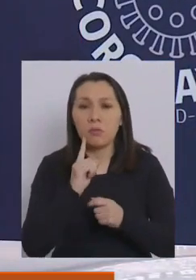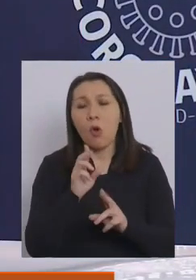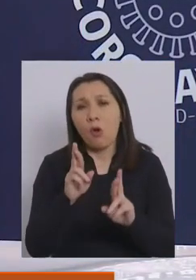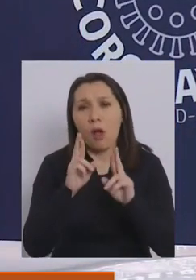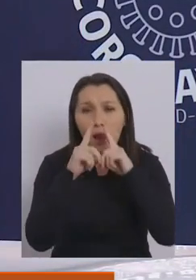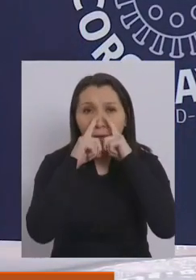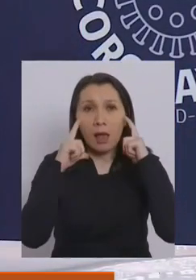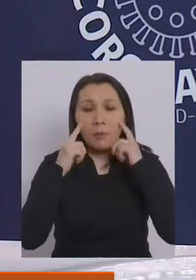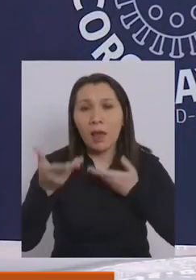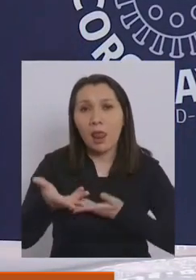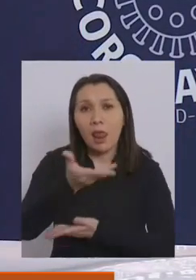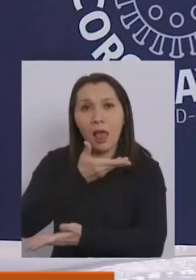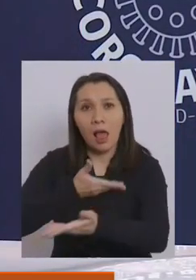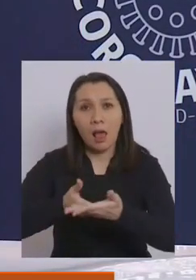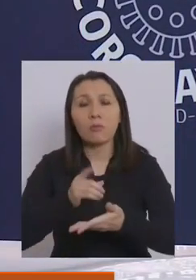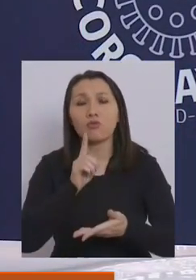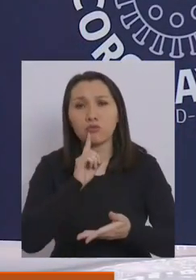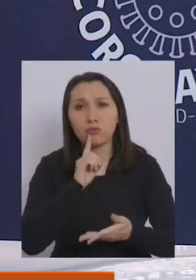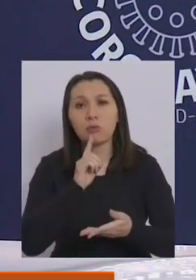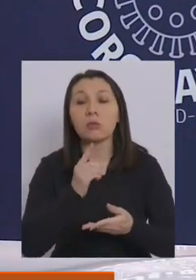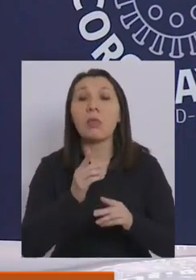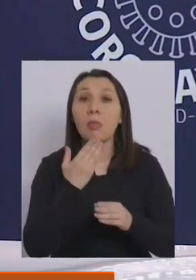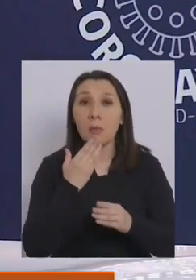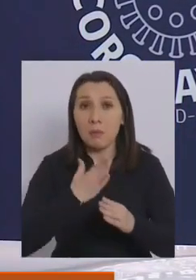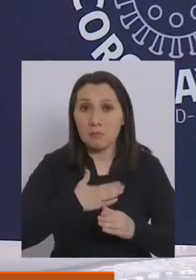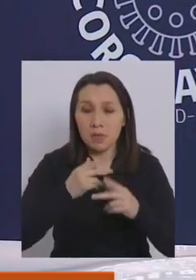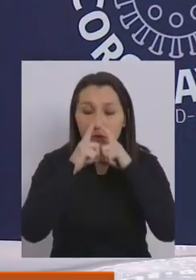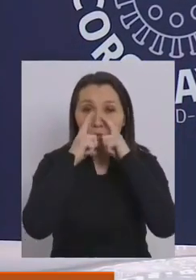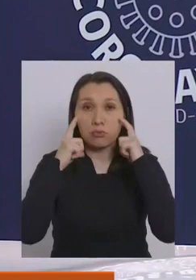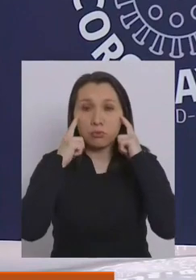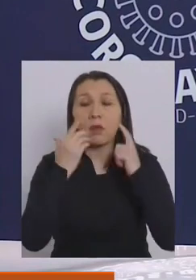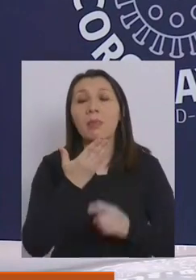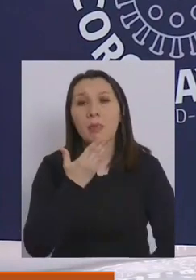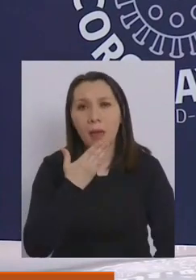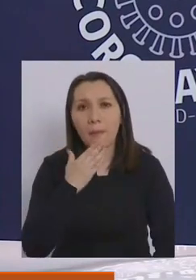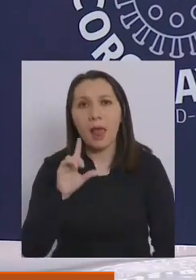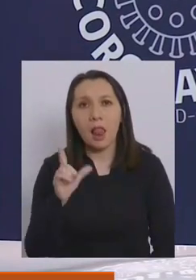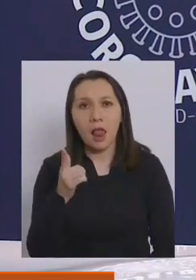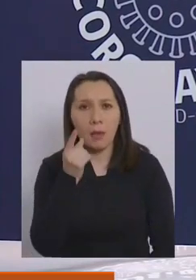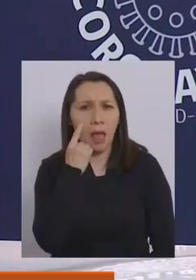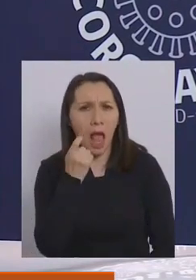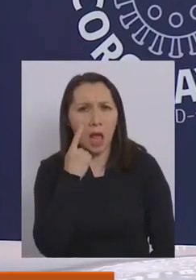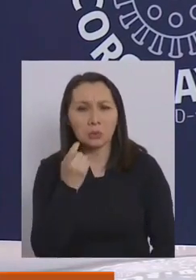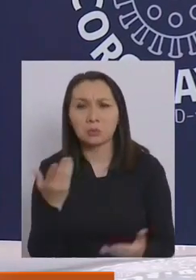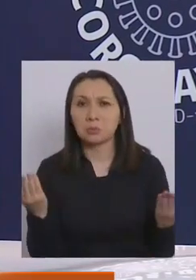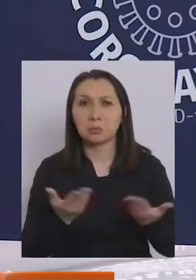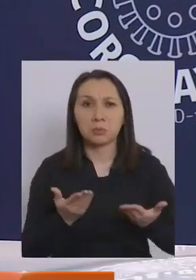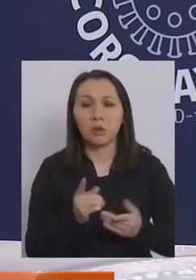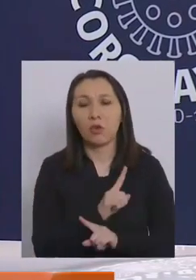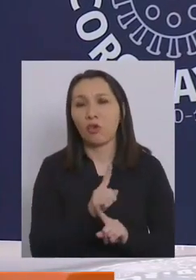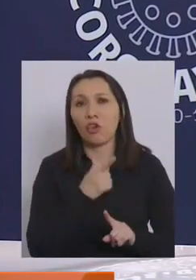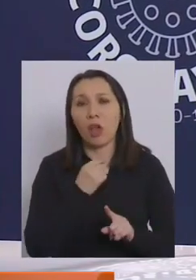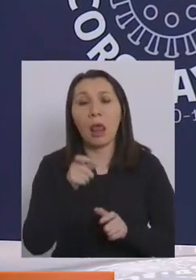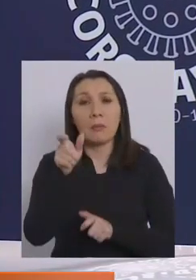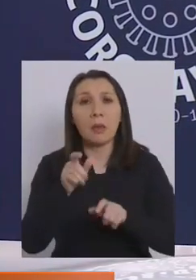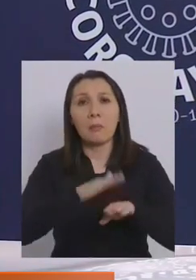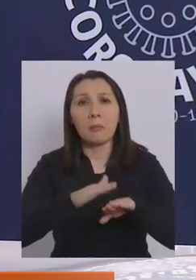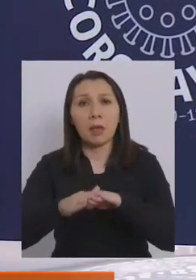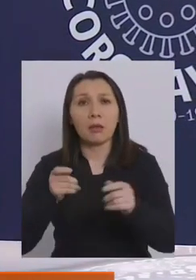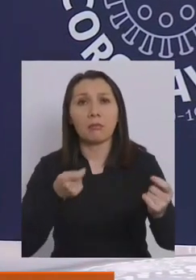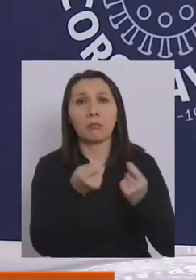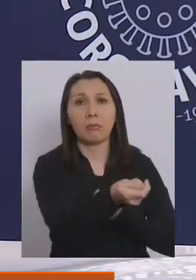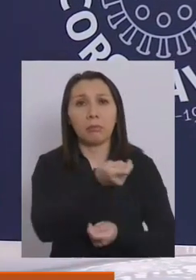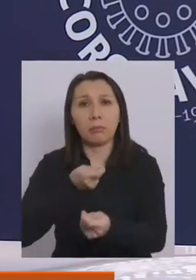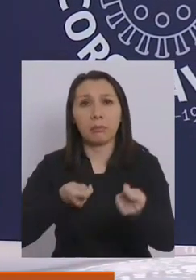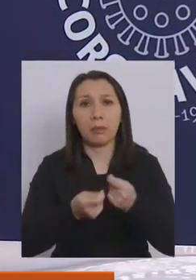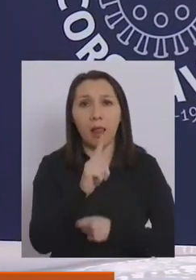una mascarilla de repuesto, ir con nuestra mascarilla y también el lápiz azul. ¿Por qué? Porque no queremos que las personas estén